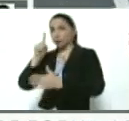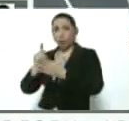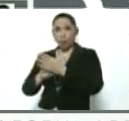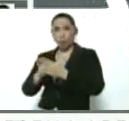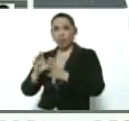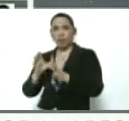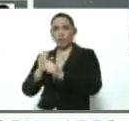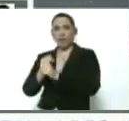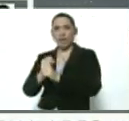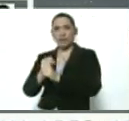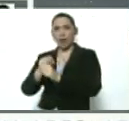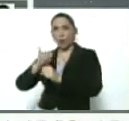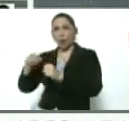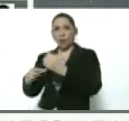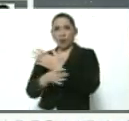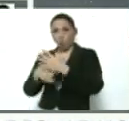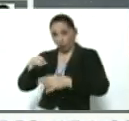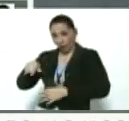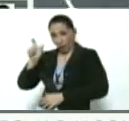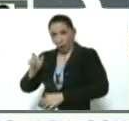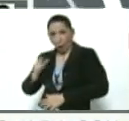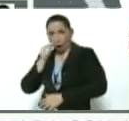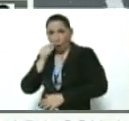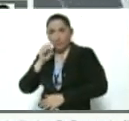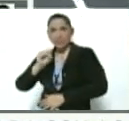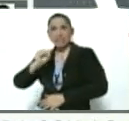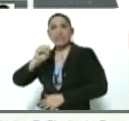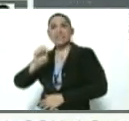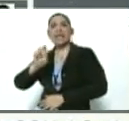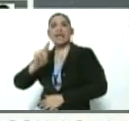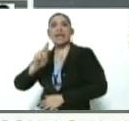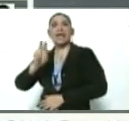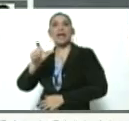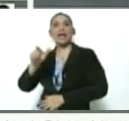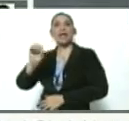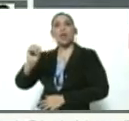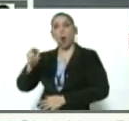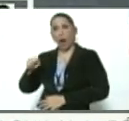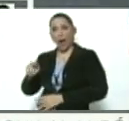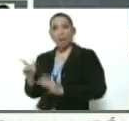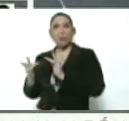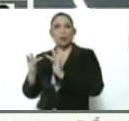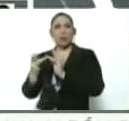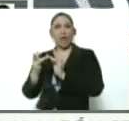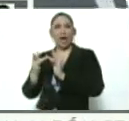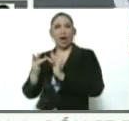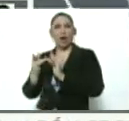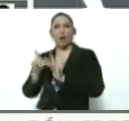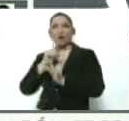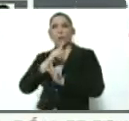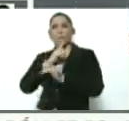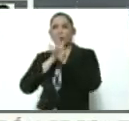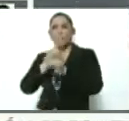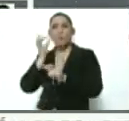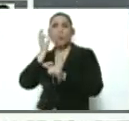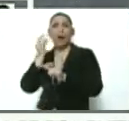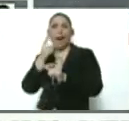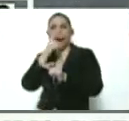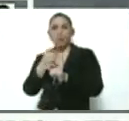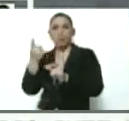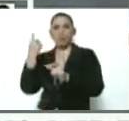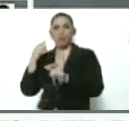ustedes lo recuerdan, él estuvo involucrado en el llamado caso de Rosana de Cúcuta, que fue cuando el año pasado